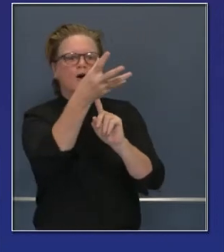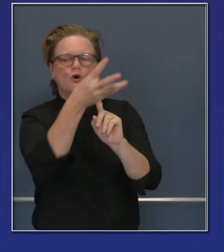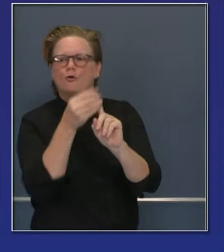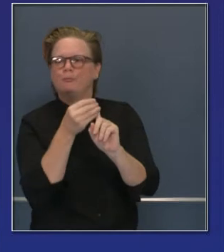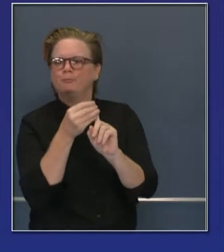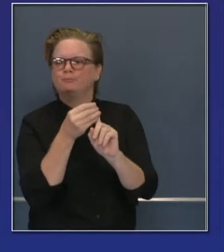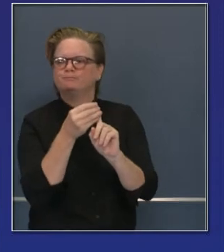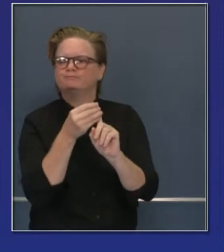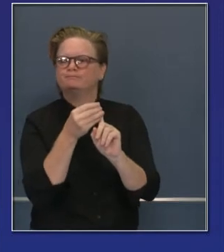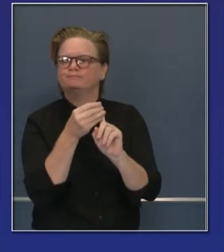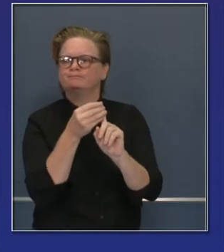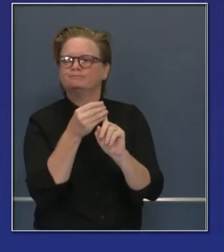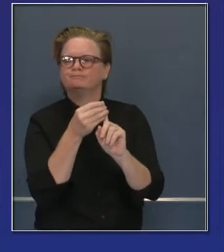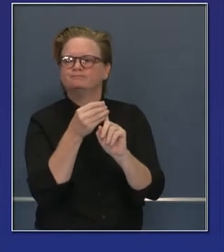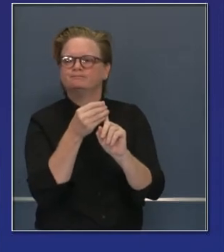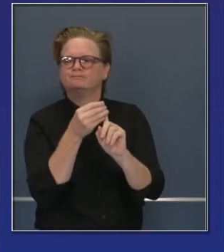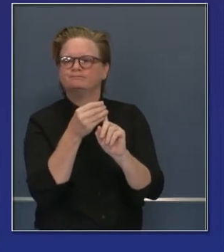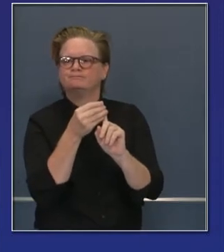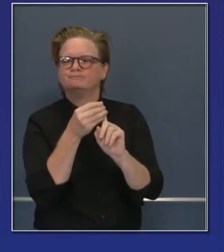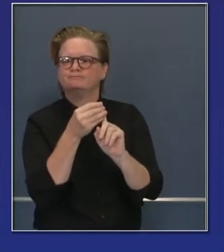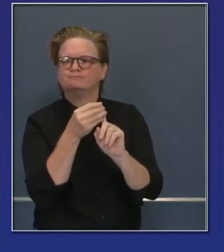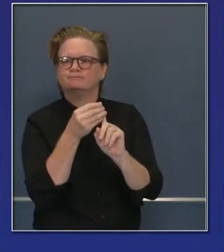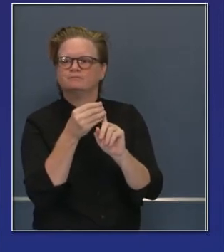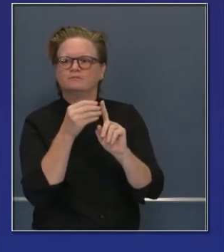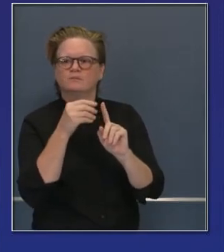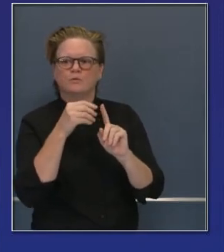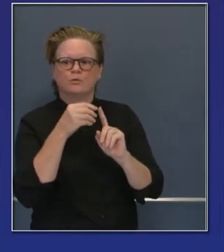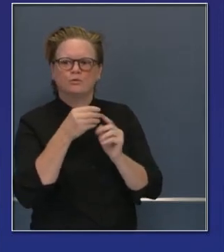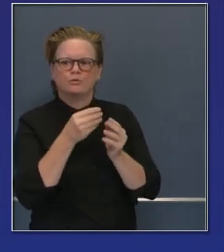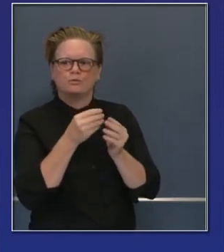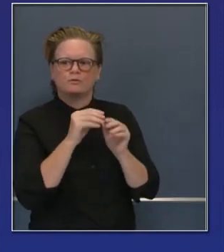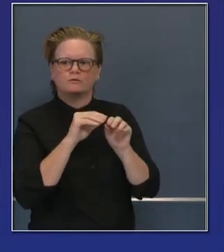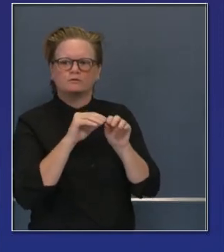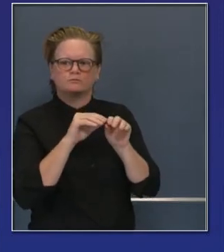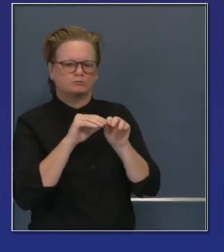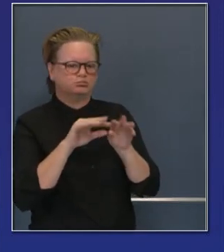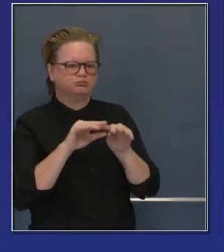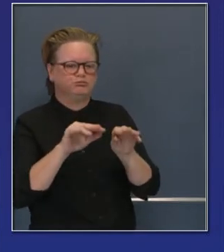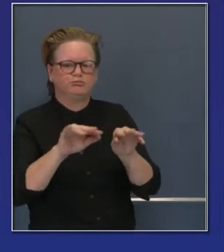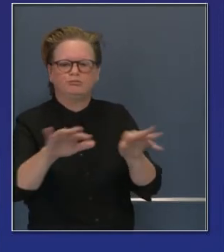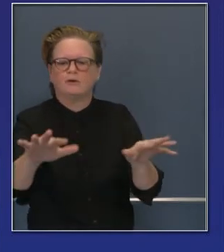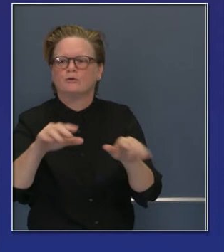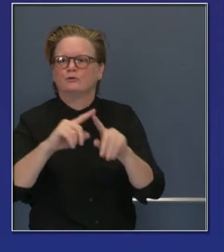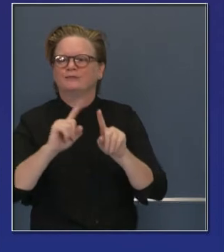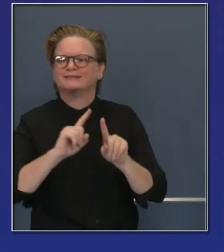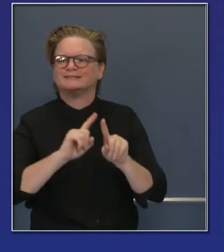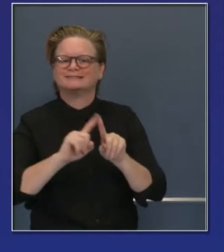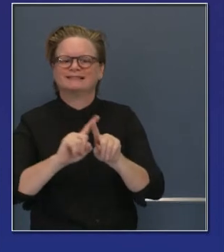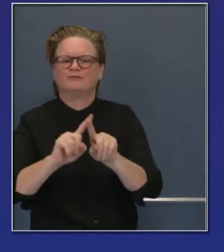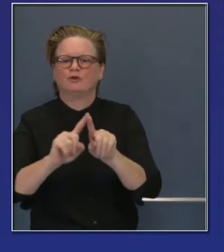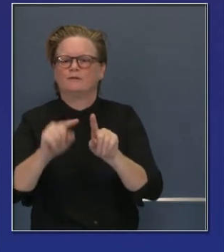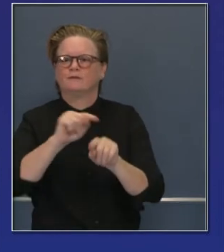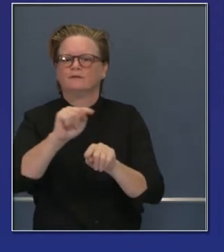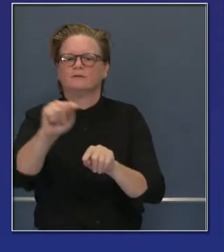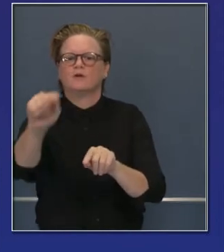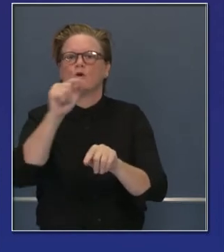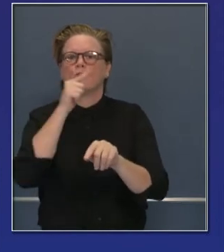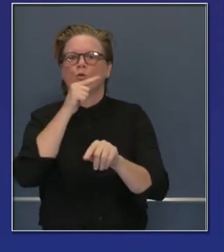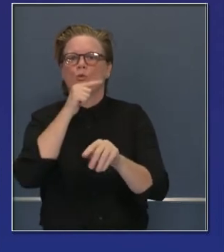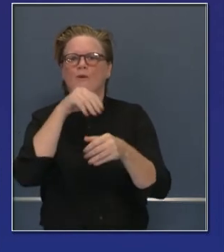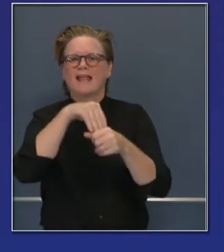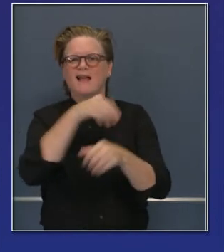están enviando las vacunas al Estado para que el Estado las redistribuya. Están enviando estas vacunas directamente